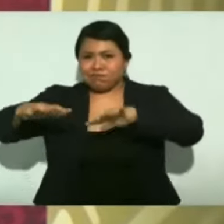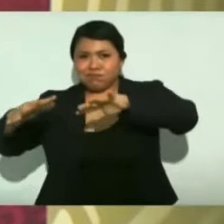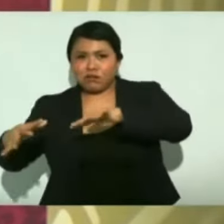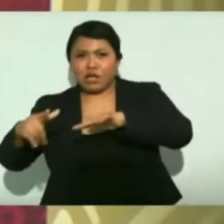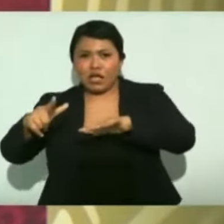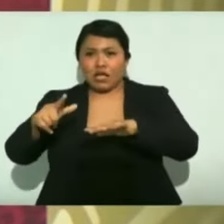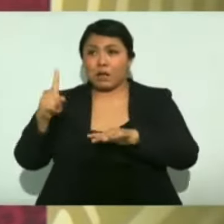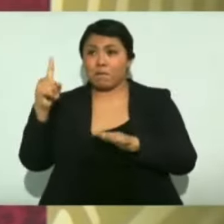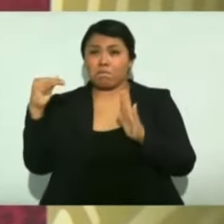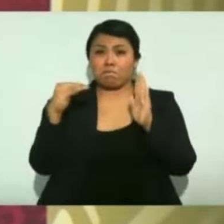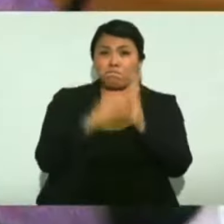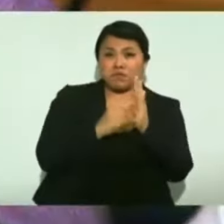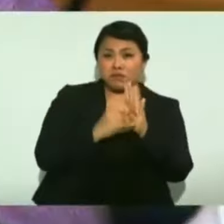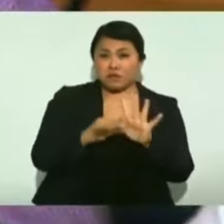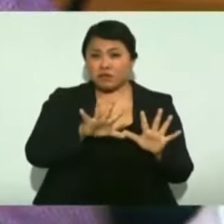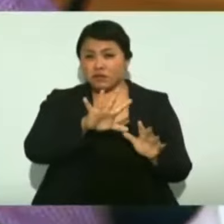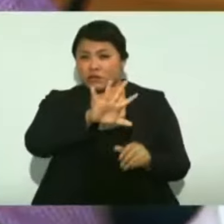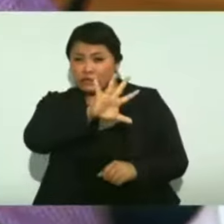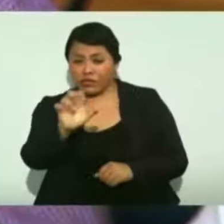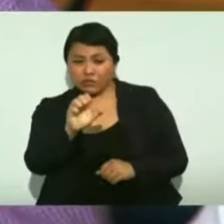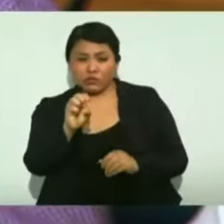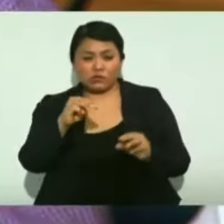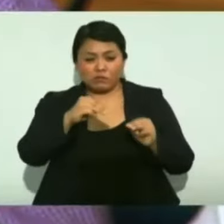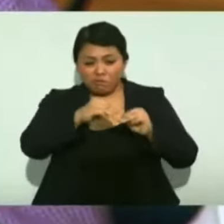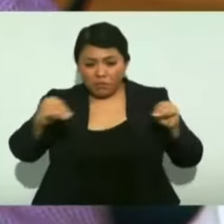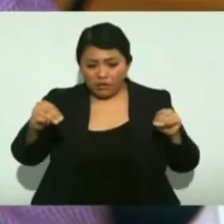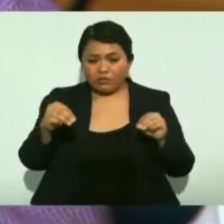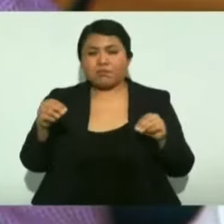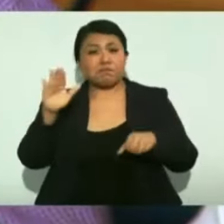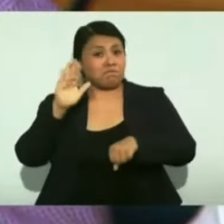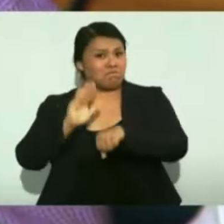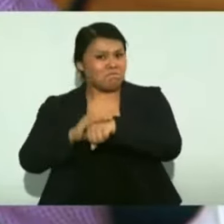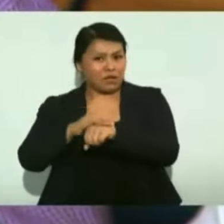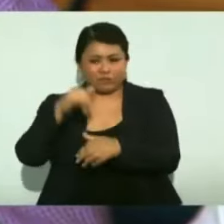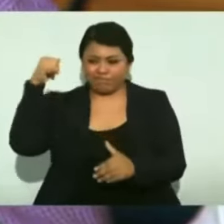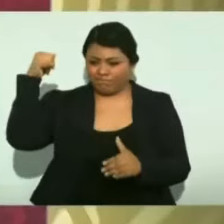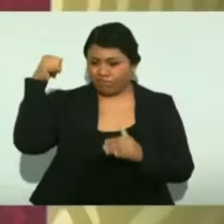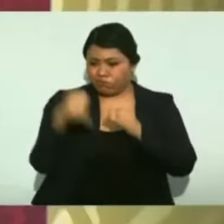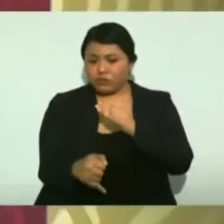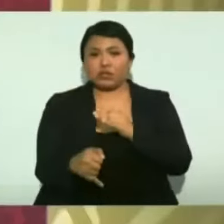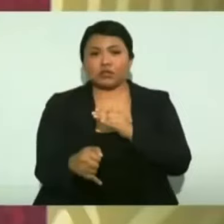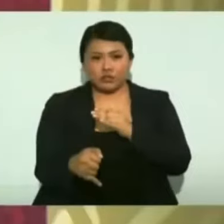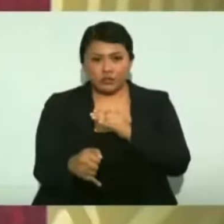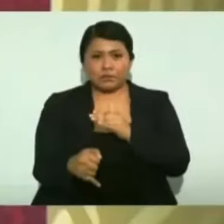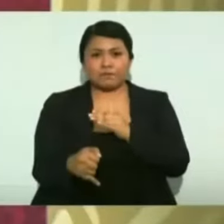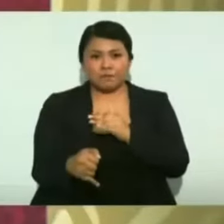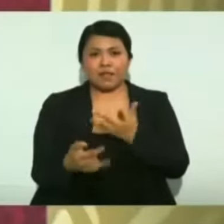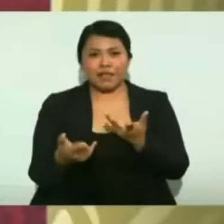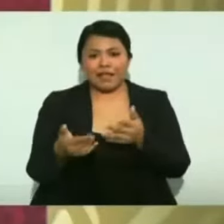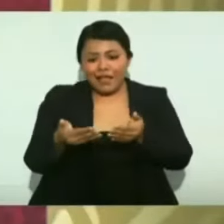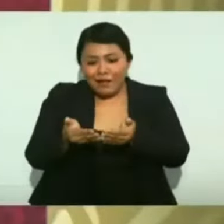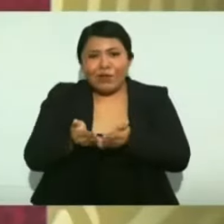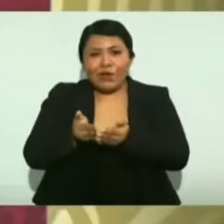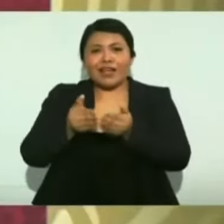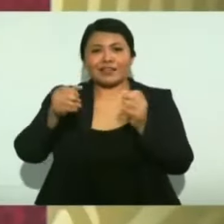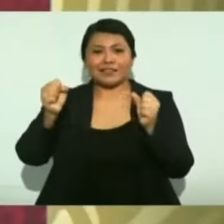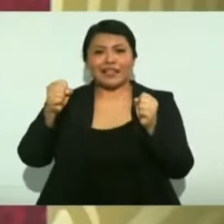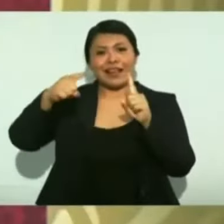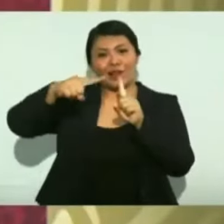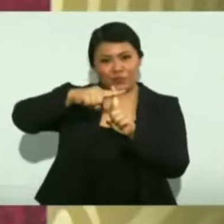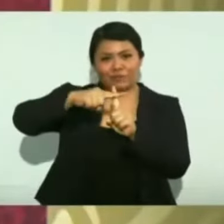metros para ampliar y darle más profundidad al puerto de Salina Cruz.